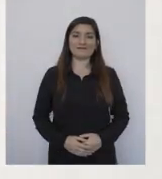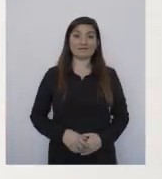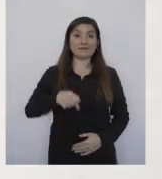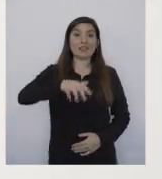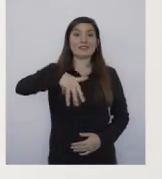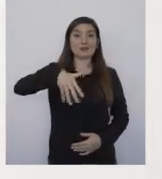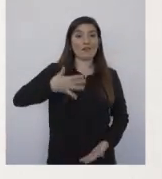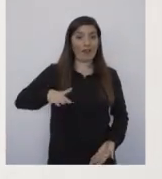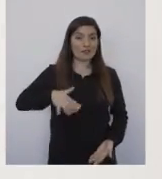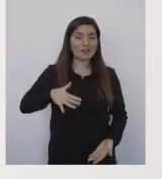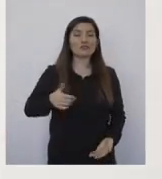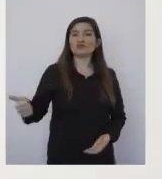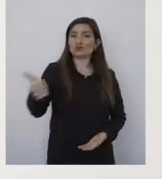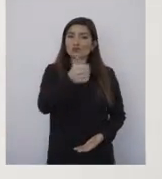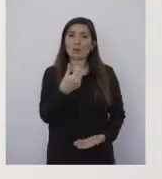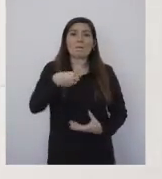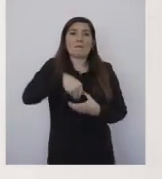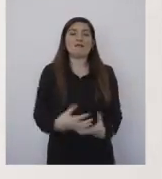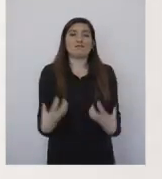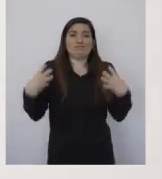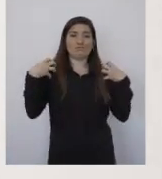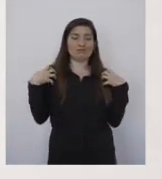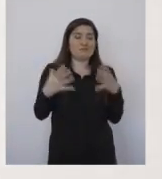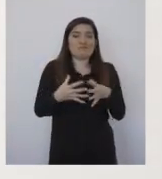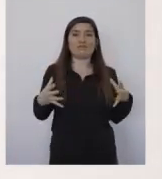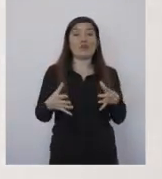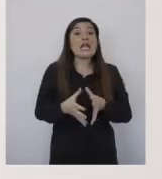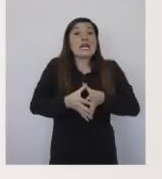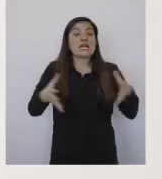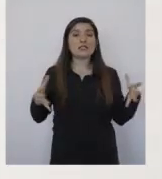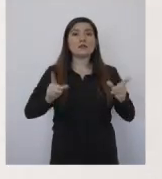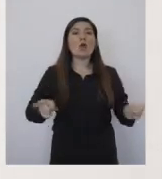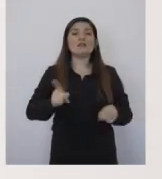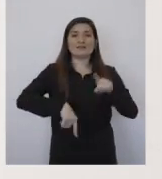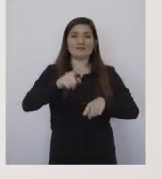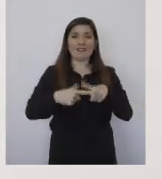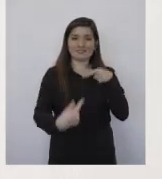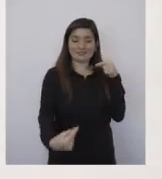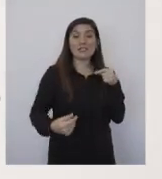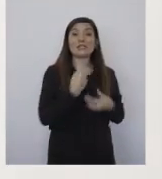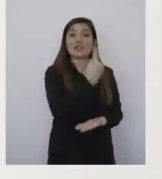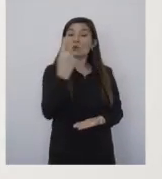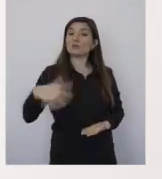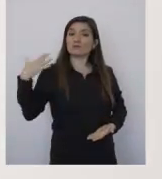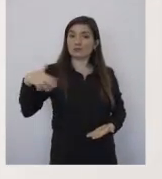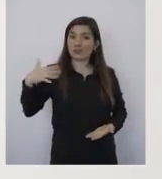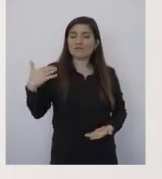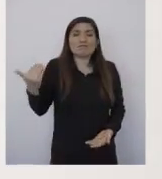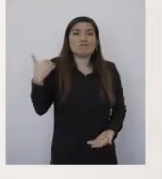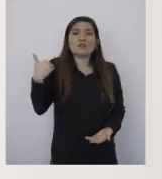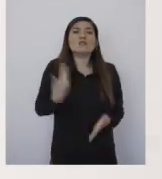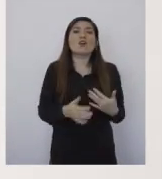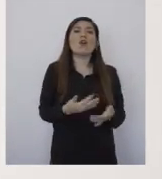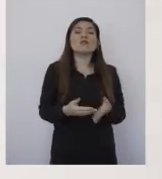Este 19 de abril seremos parte de una gran tarea, tan grande como nuestra tierra, donde cada uno será fundamental, sin